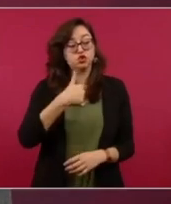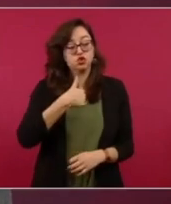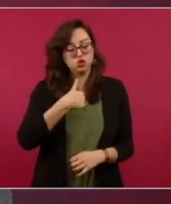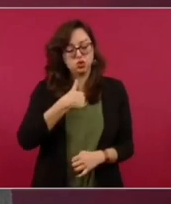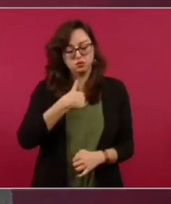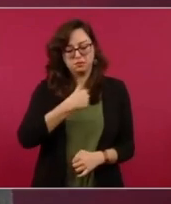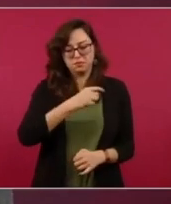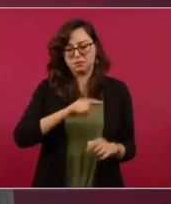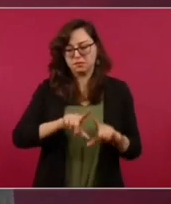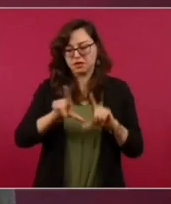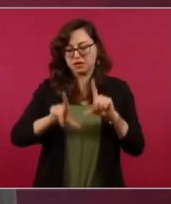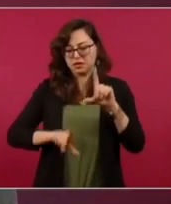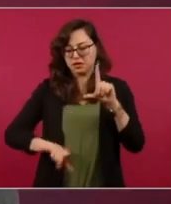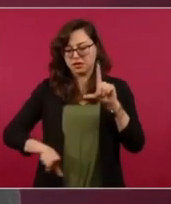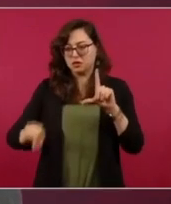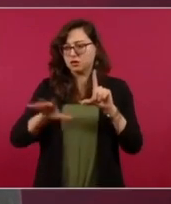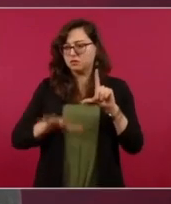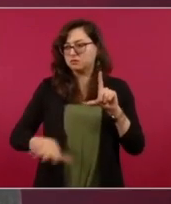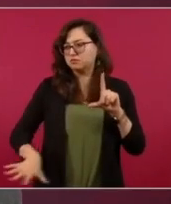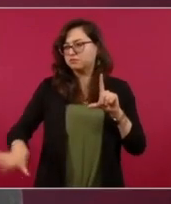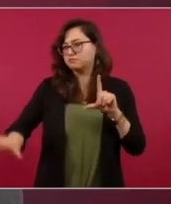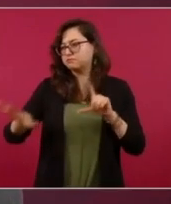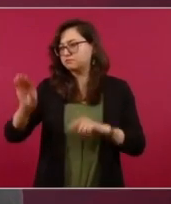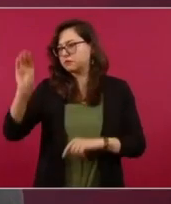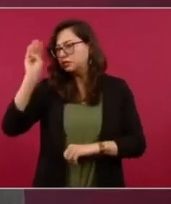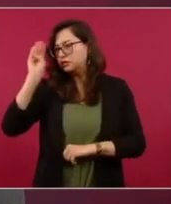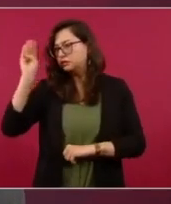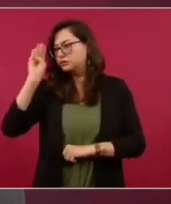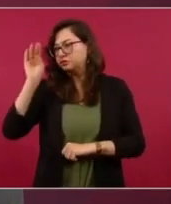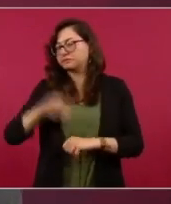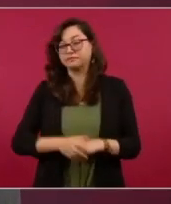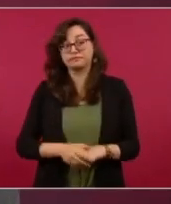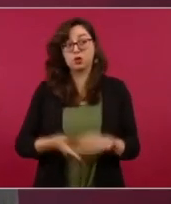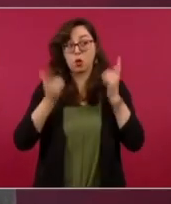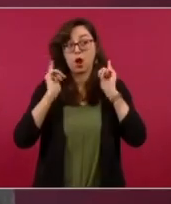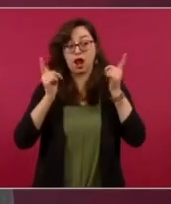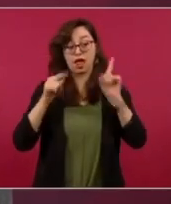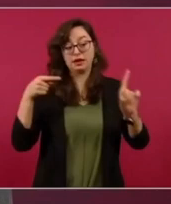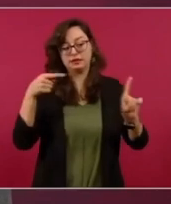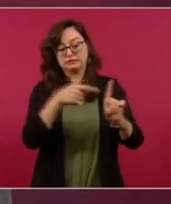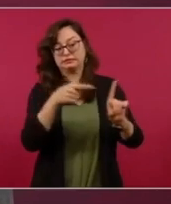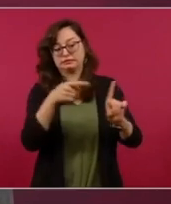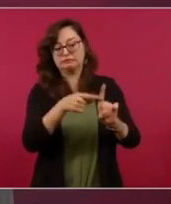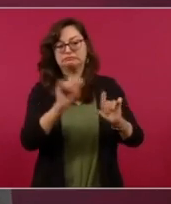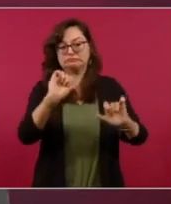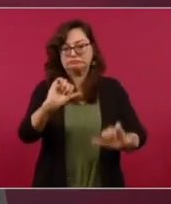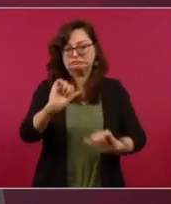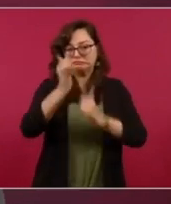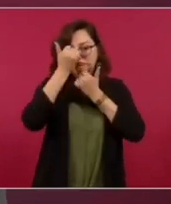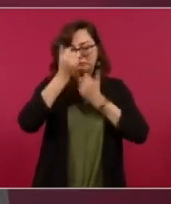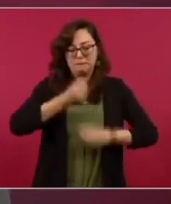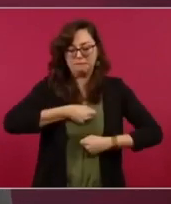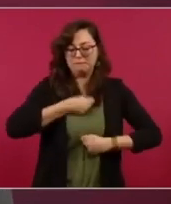que ojalá y lo haga a cambio